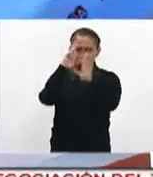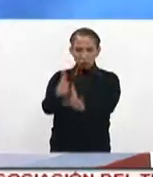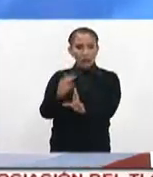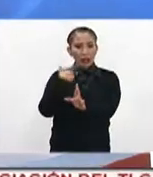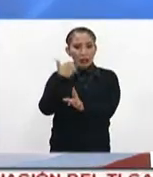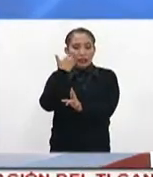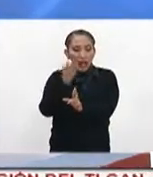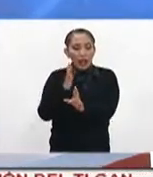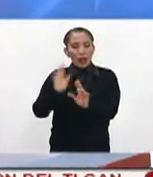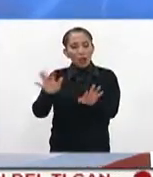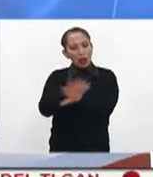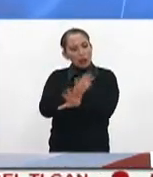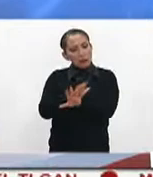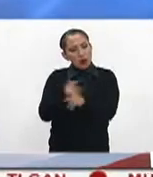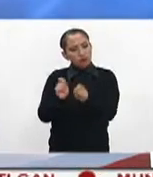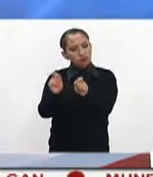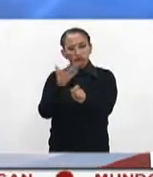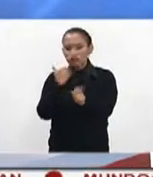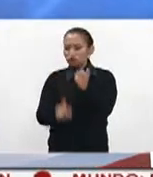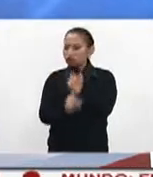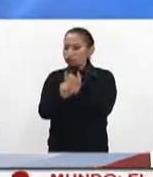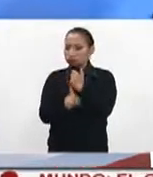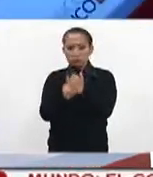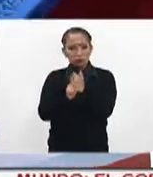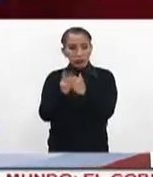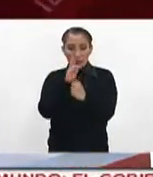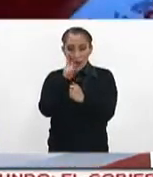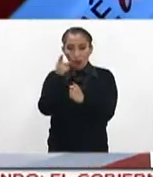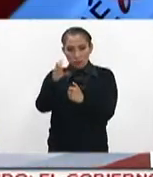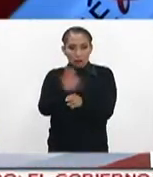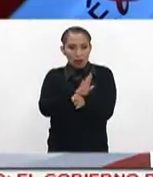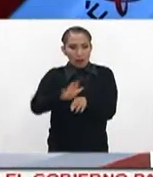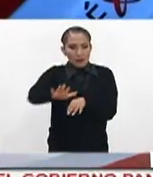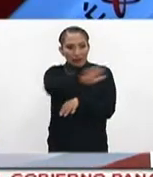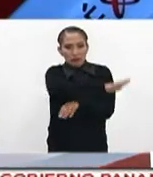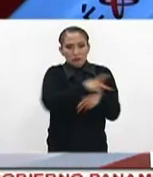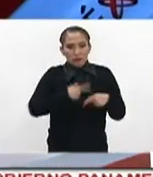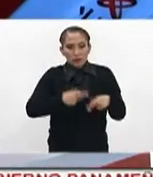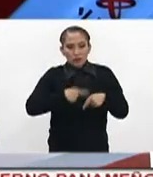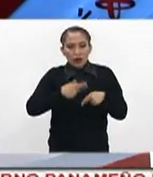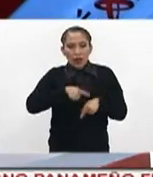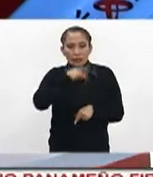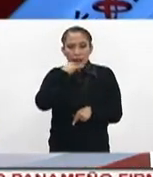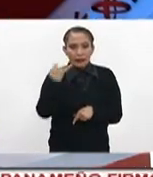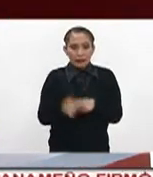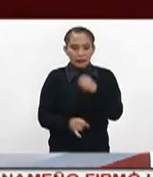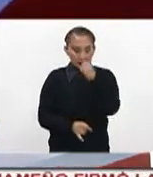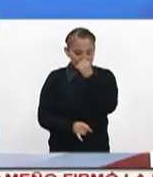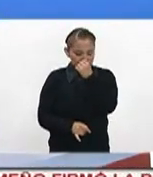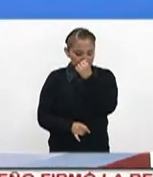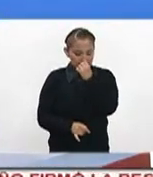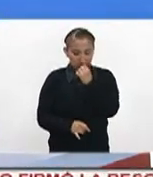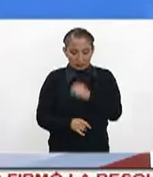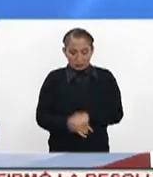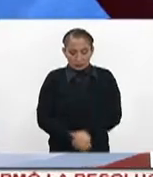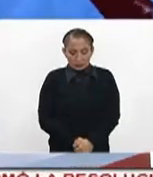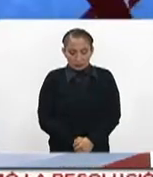perpetrar estos cambios sin ningún problema y por supuesto quien mejor sale beneficiado es la ciudadanía chilena.